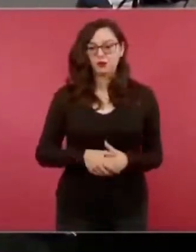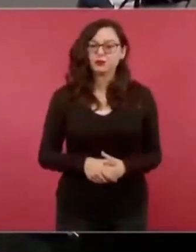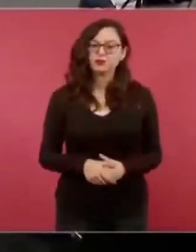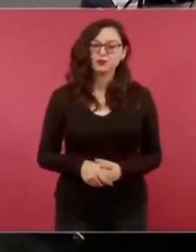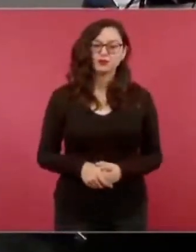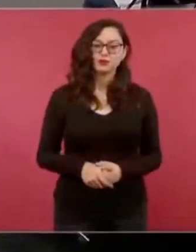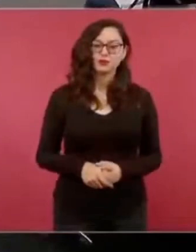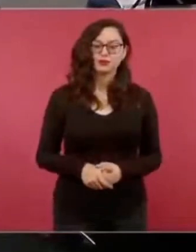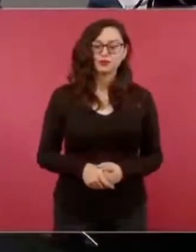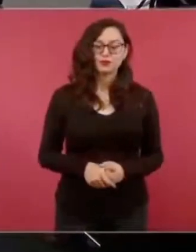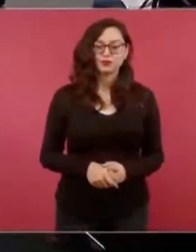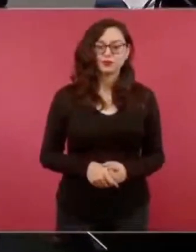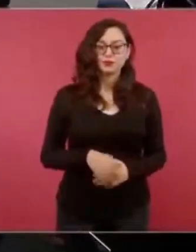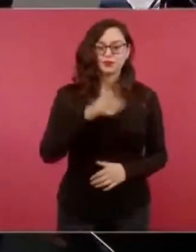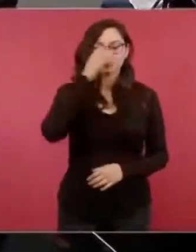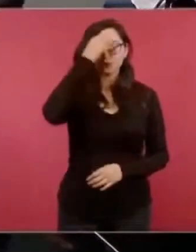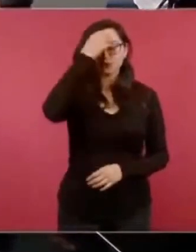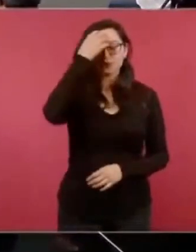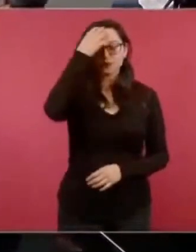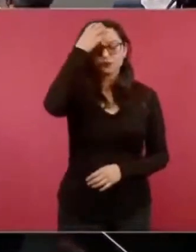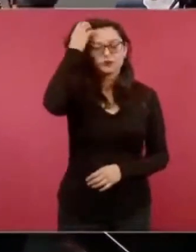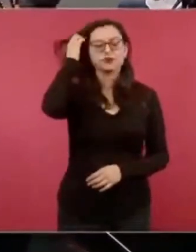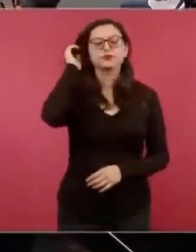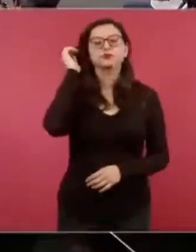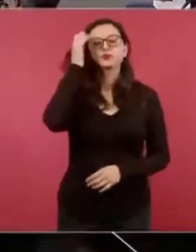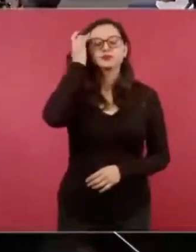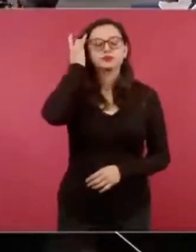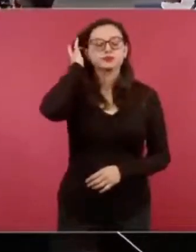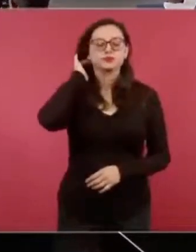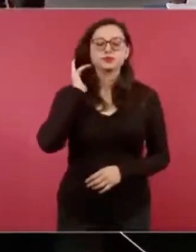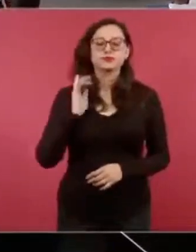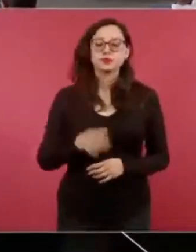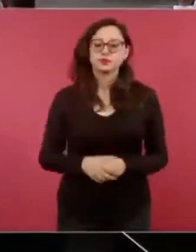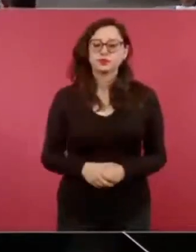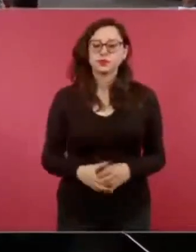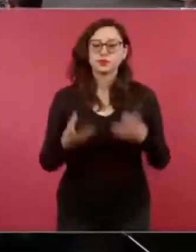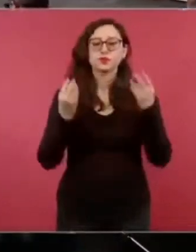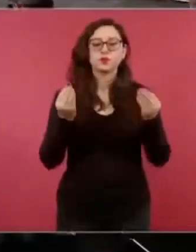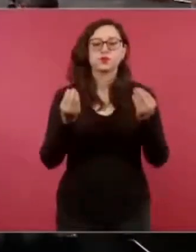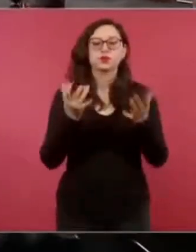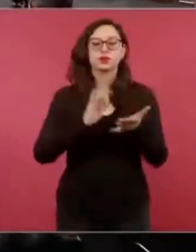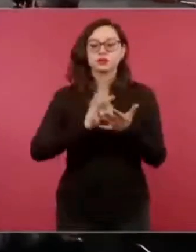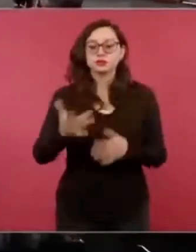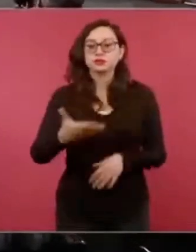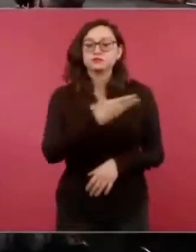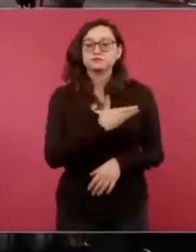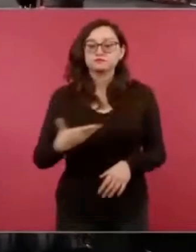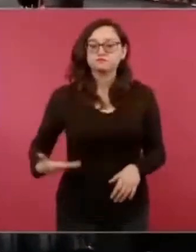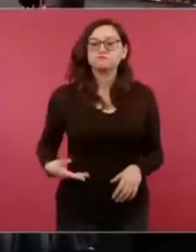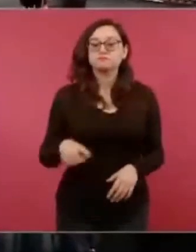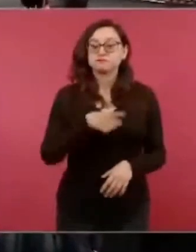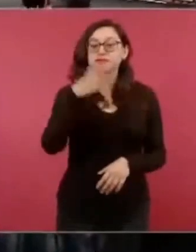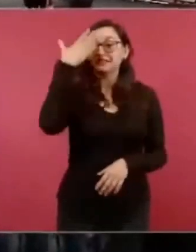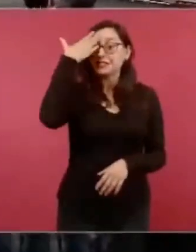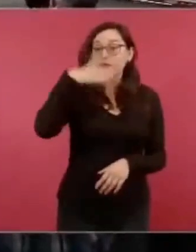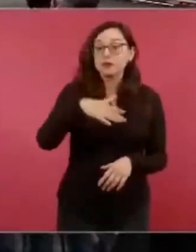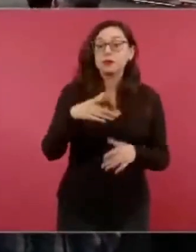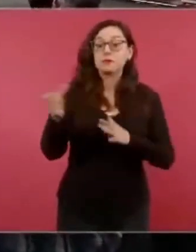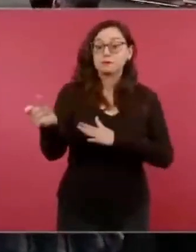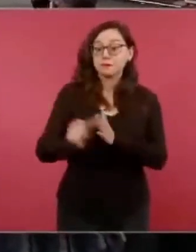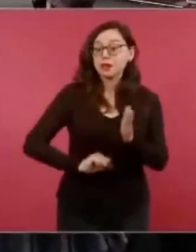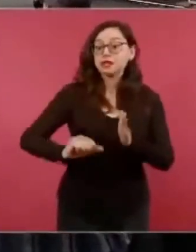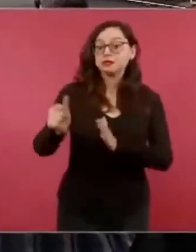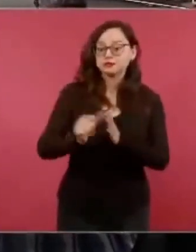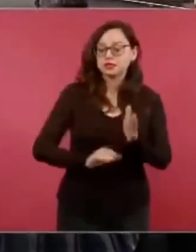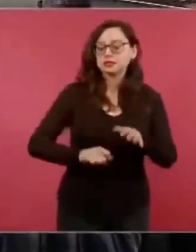Muchas gracias, señor presidente. Como lo saben, todos los meses se publica el dato del empleo, generalmente